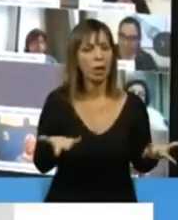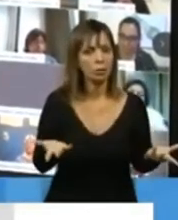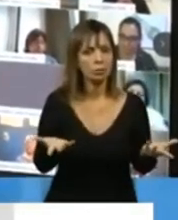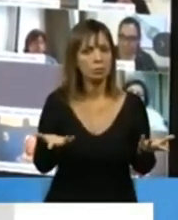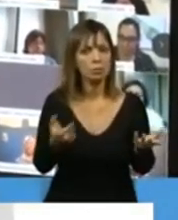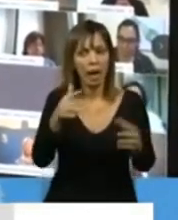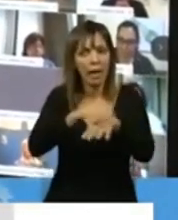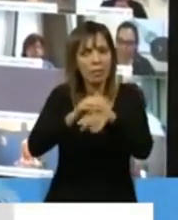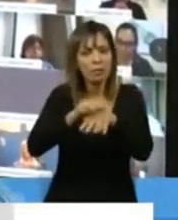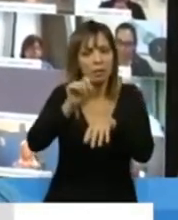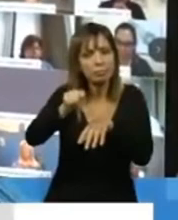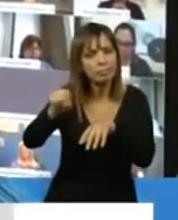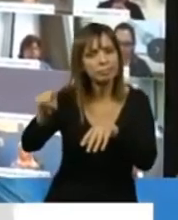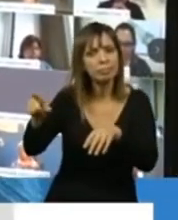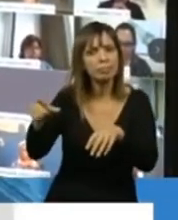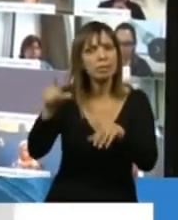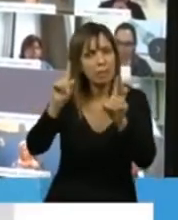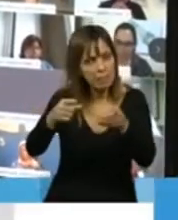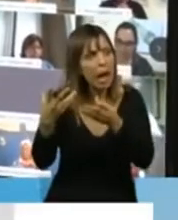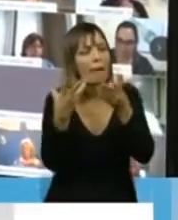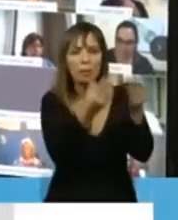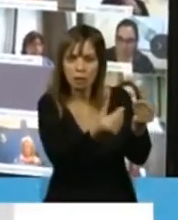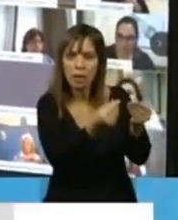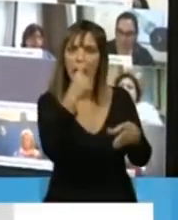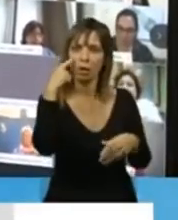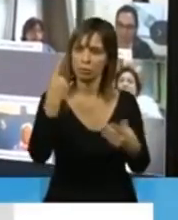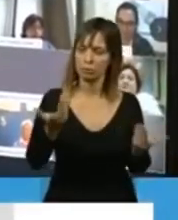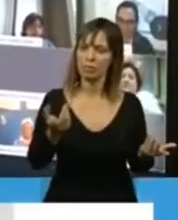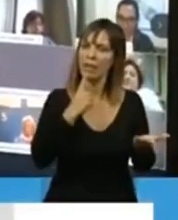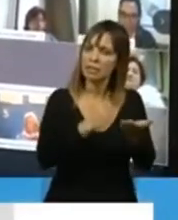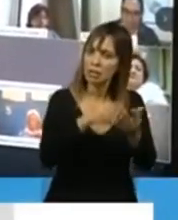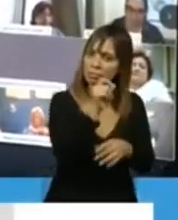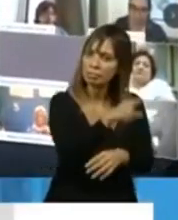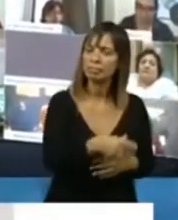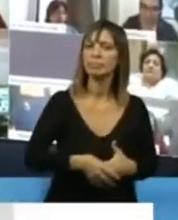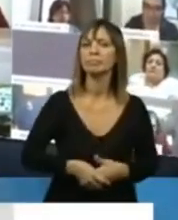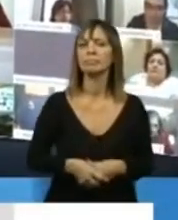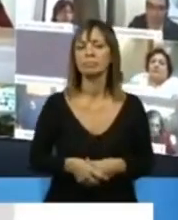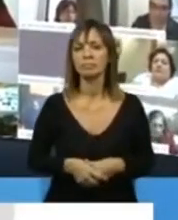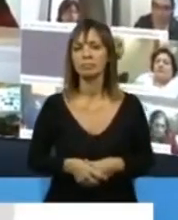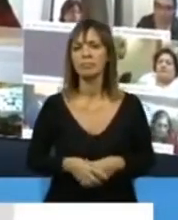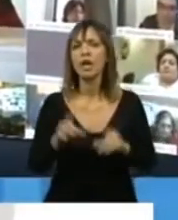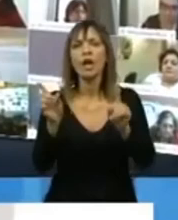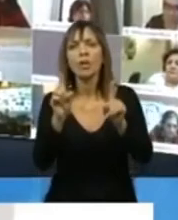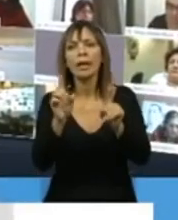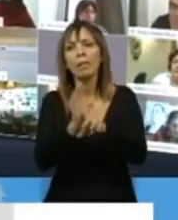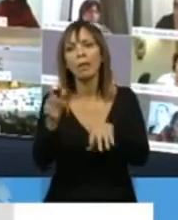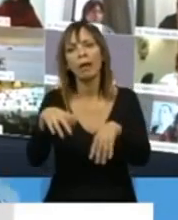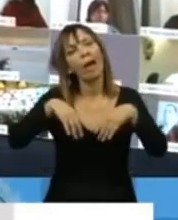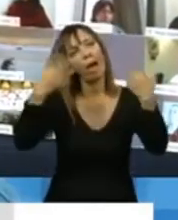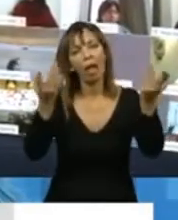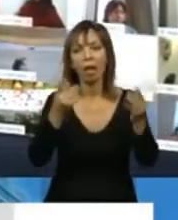institucionales que han acompañado total y absolutamente las decisiones que ha tomado el presidente. No porque se le ocurrió,